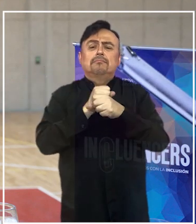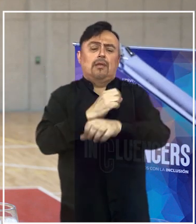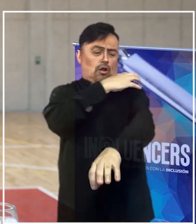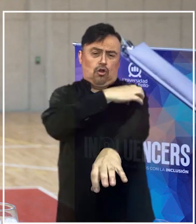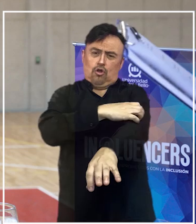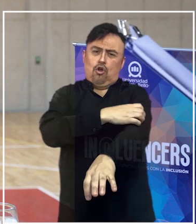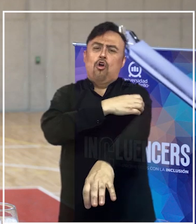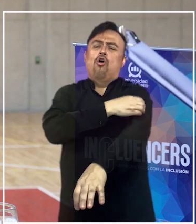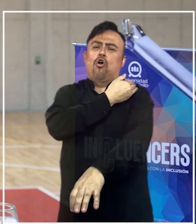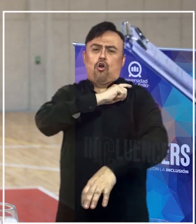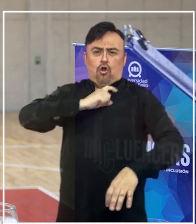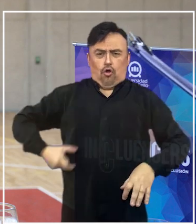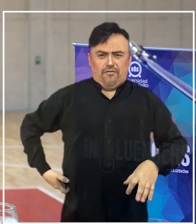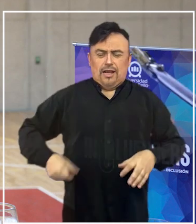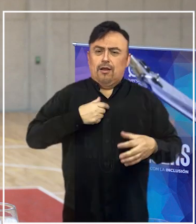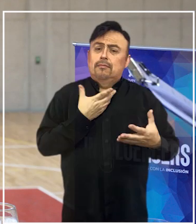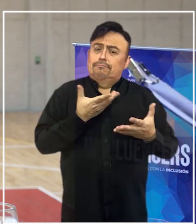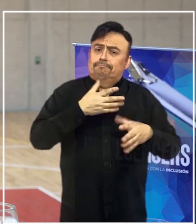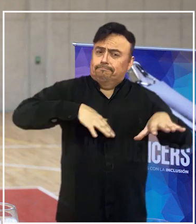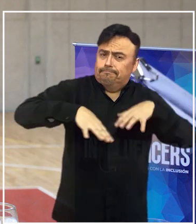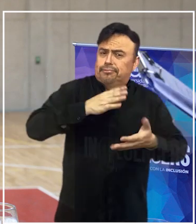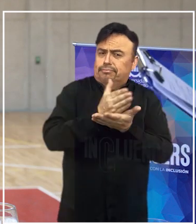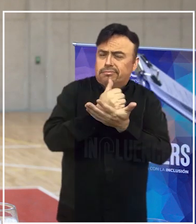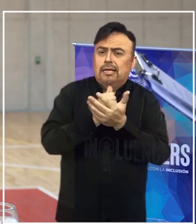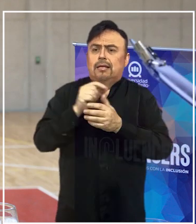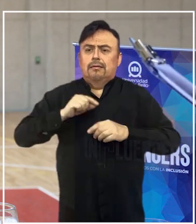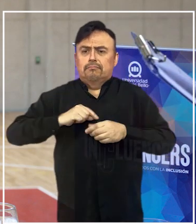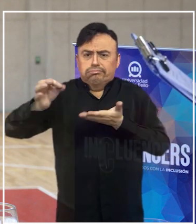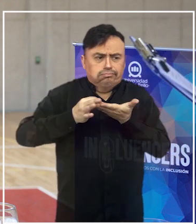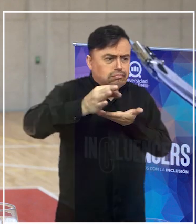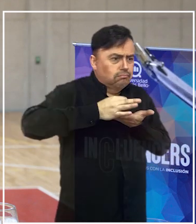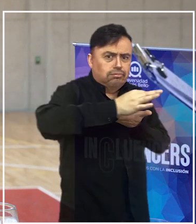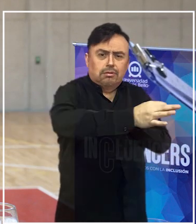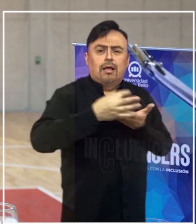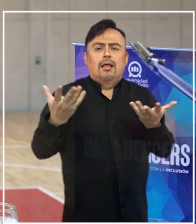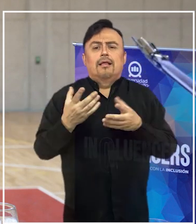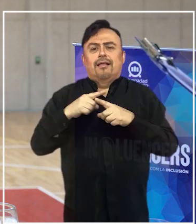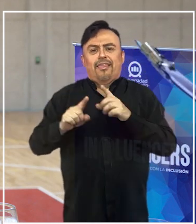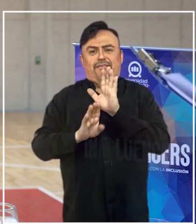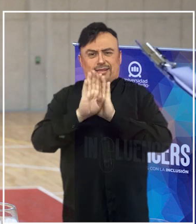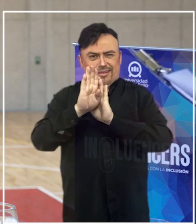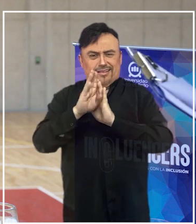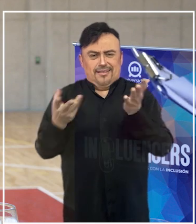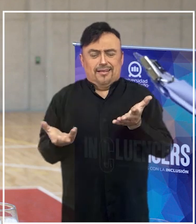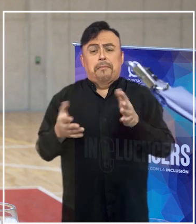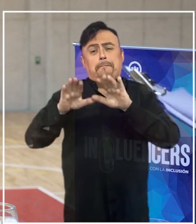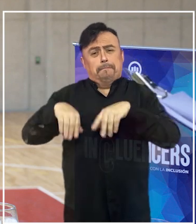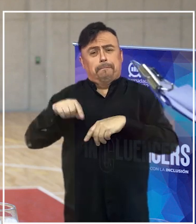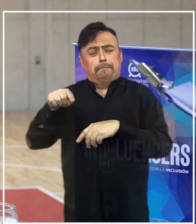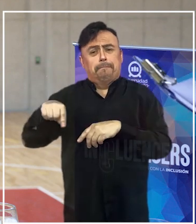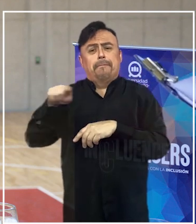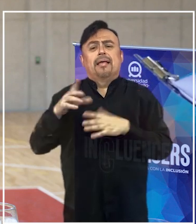municipios para llevar eventos, actividades a regiones, a distintos polos de desarrollo. Los mismos